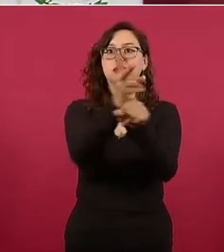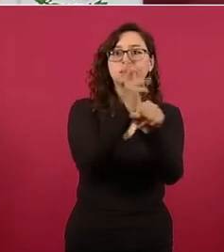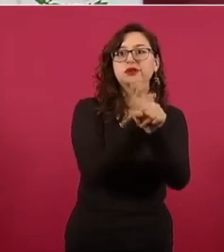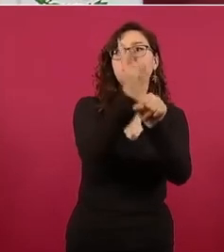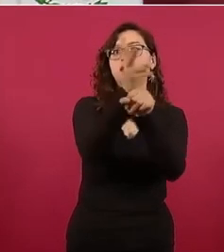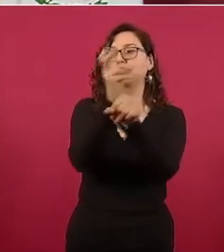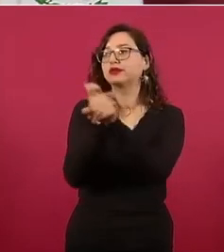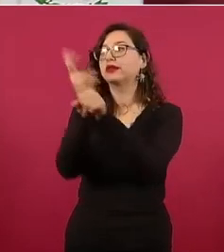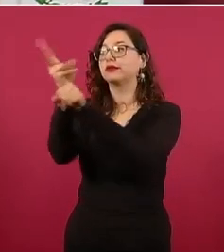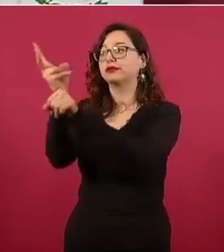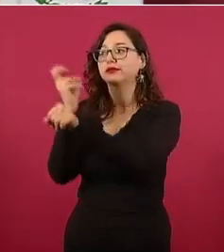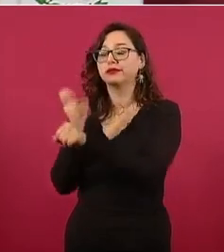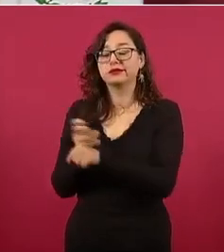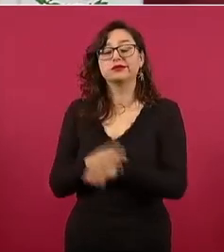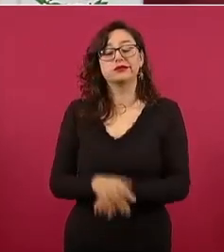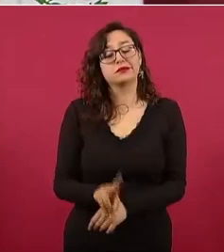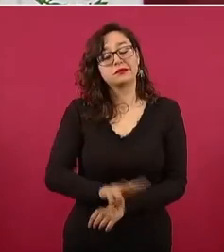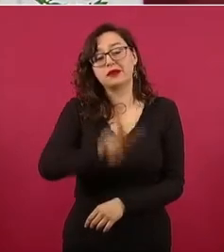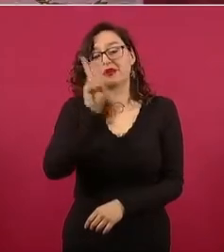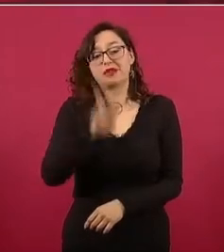porque es muy grave